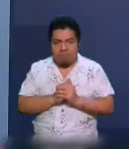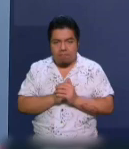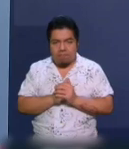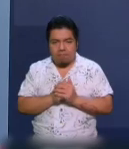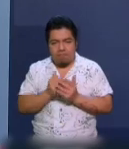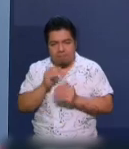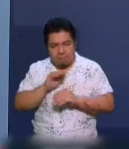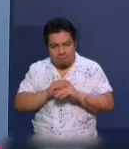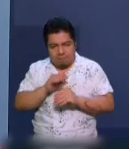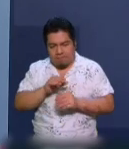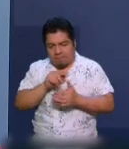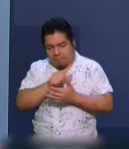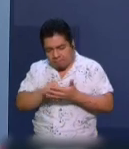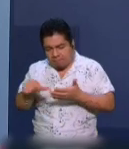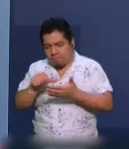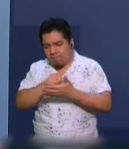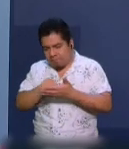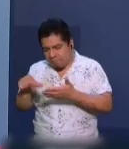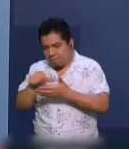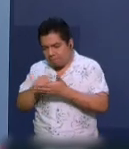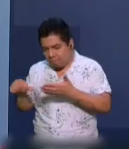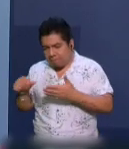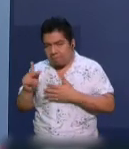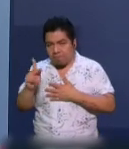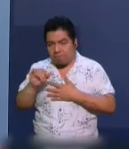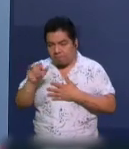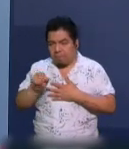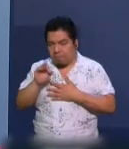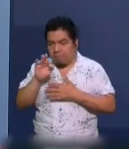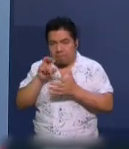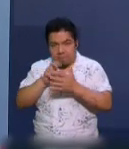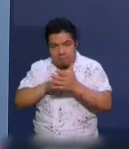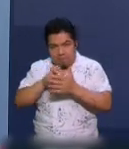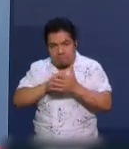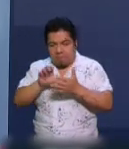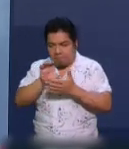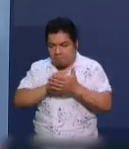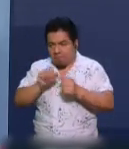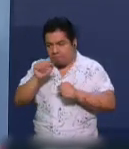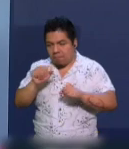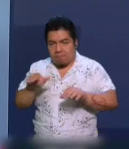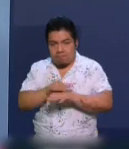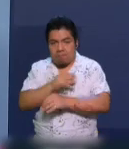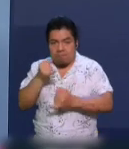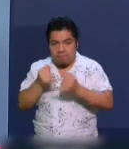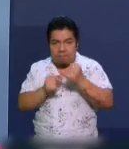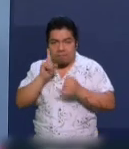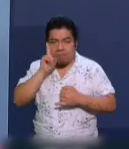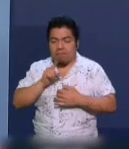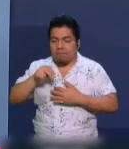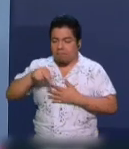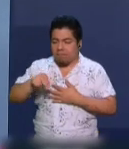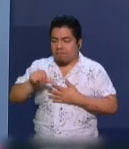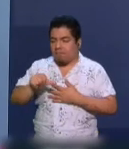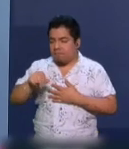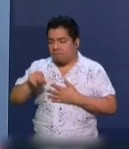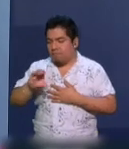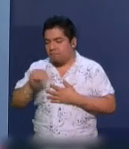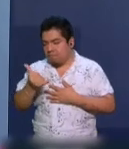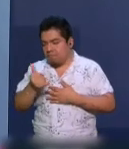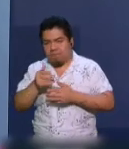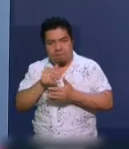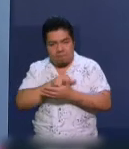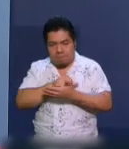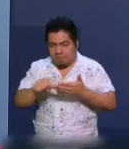Y en más temas de suspensiones y de la reforma al Poder Judicial, le cuento que la jueza Nancy Juárez Salas otorgó una suspensión